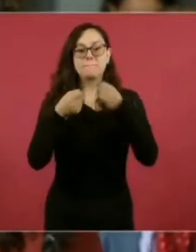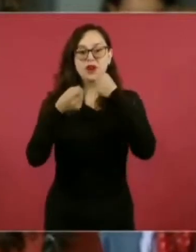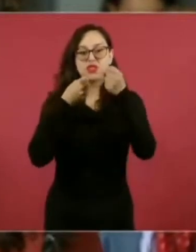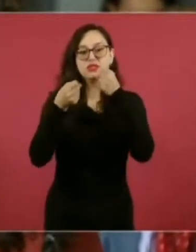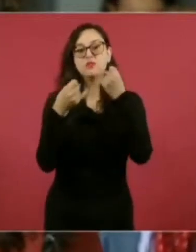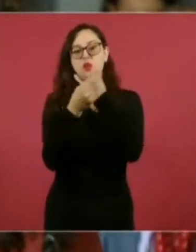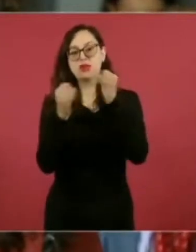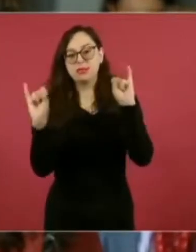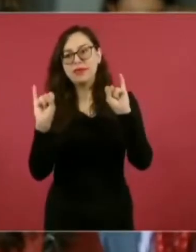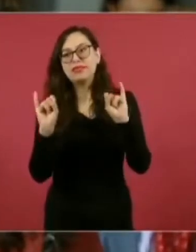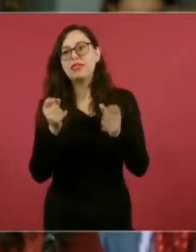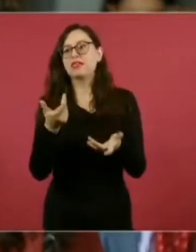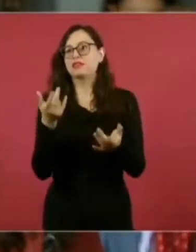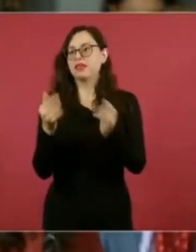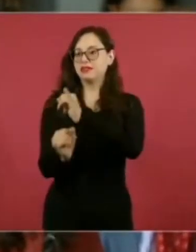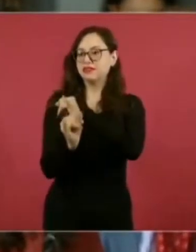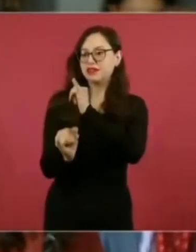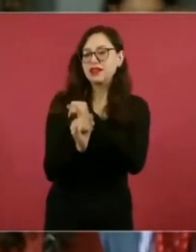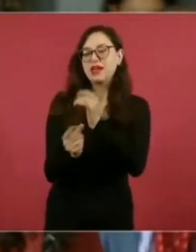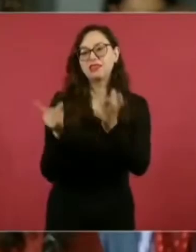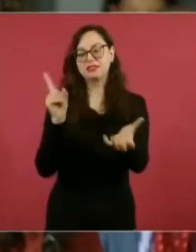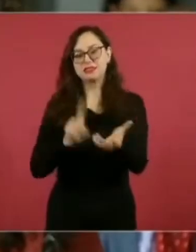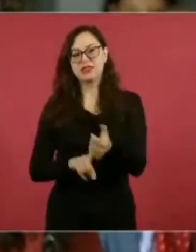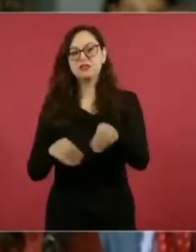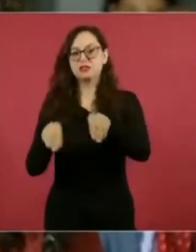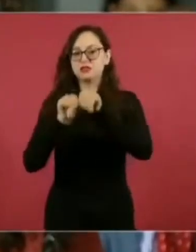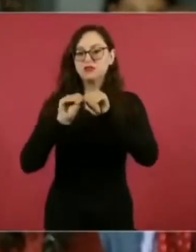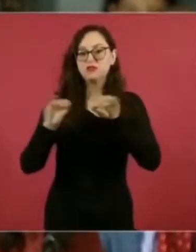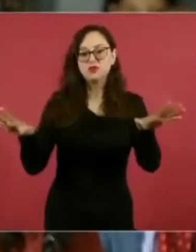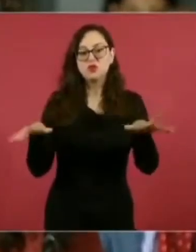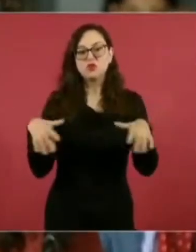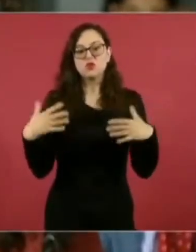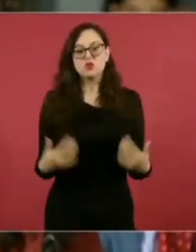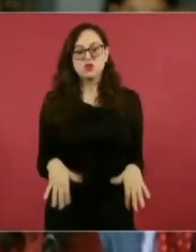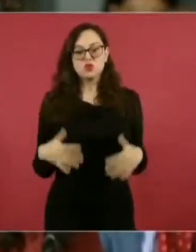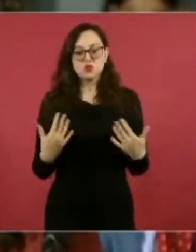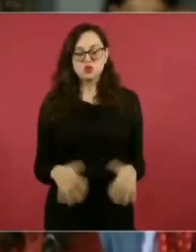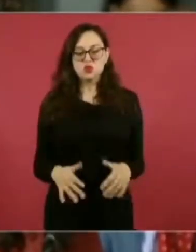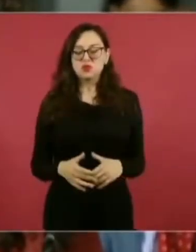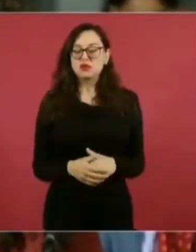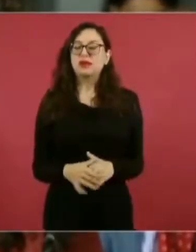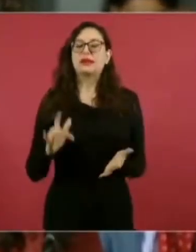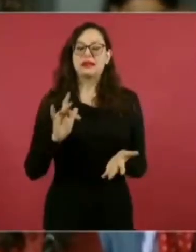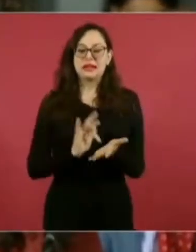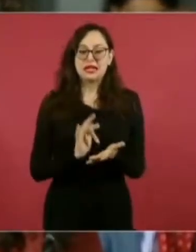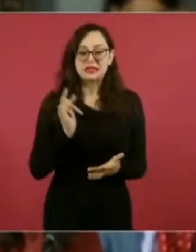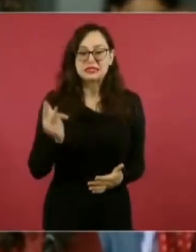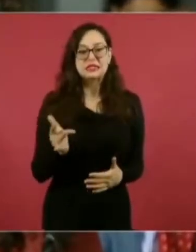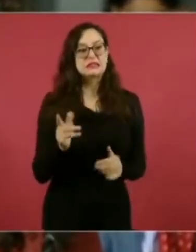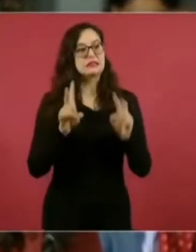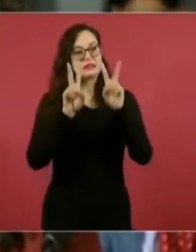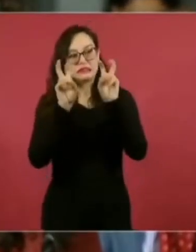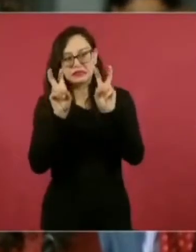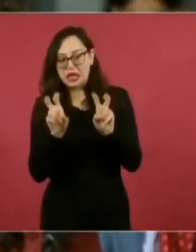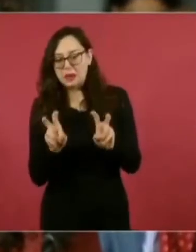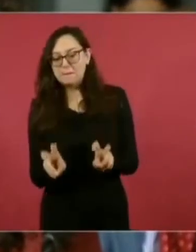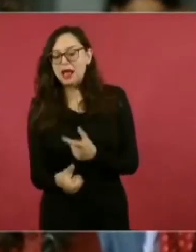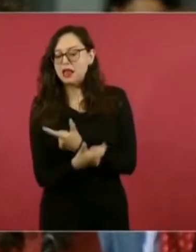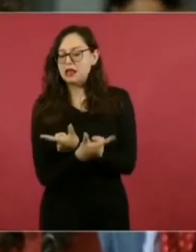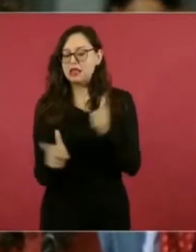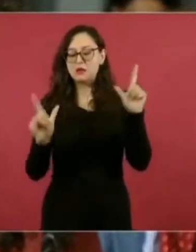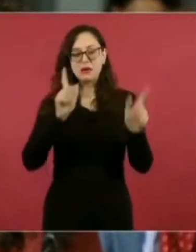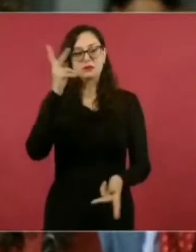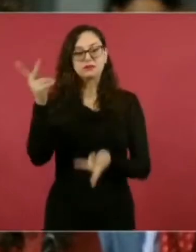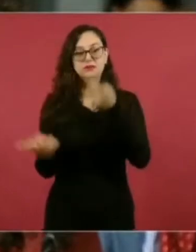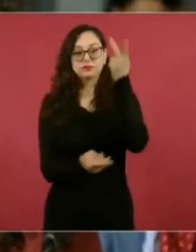independiente. A pesar, la oportunidad de exponer y preguntar cualquier tema, a pesar de que